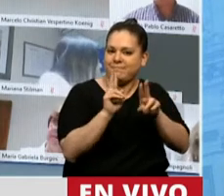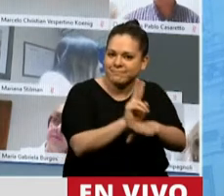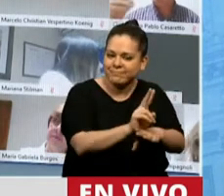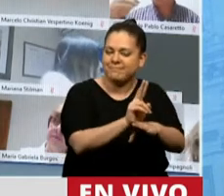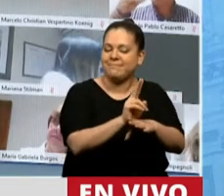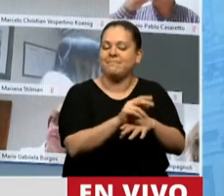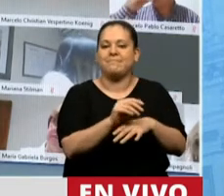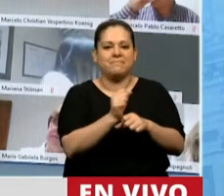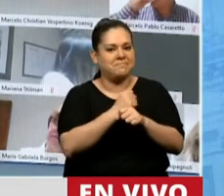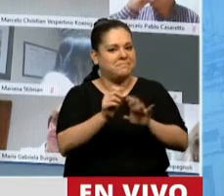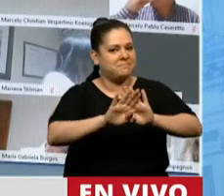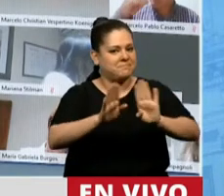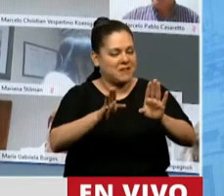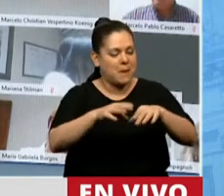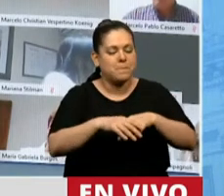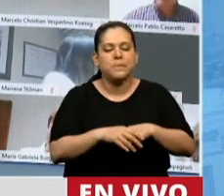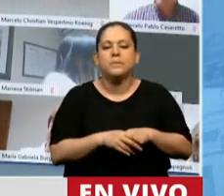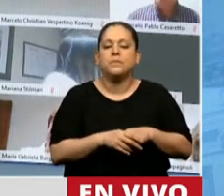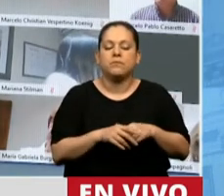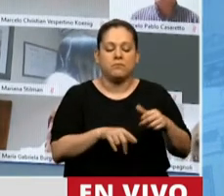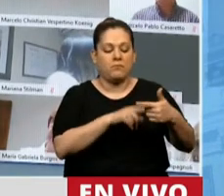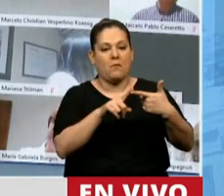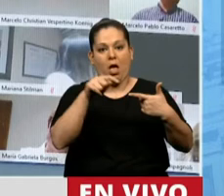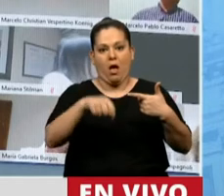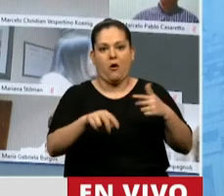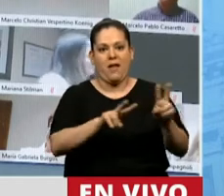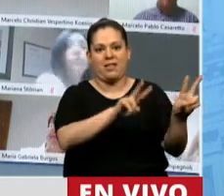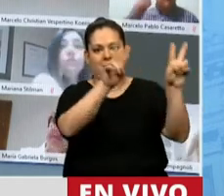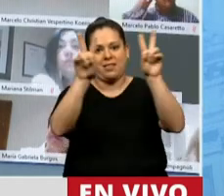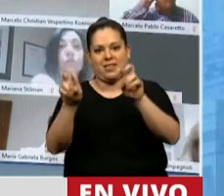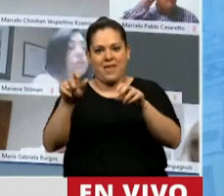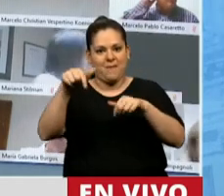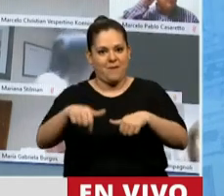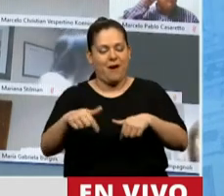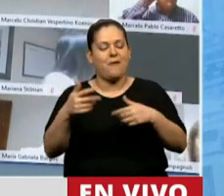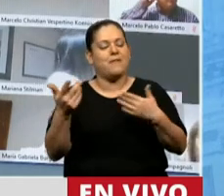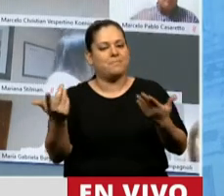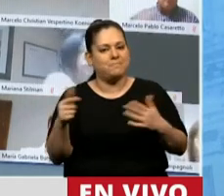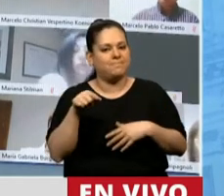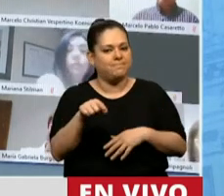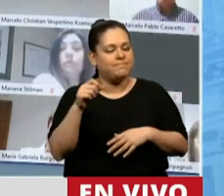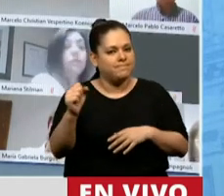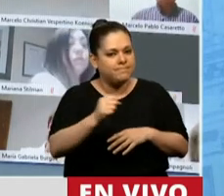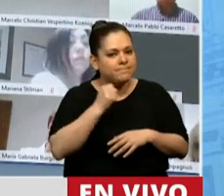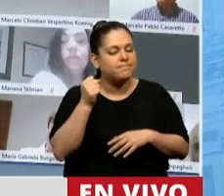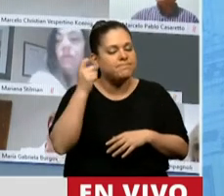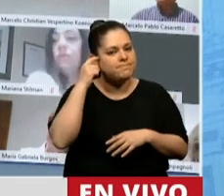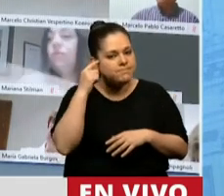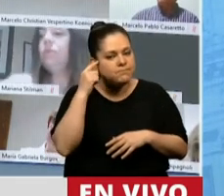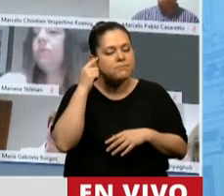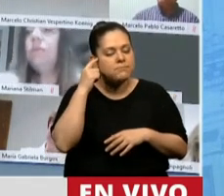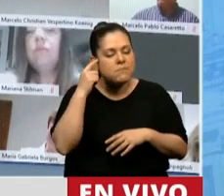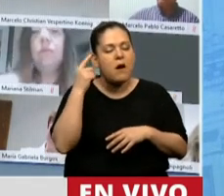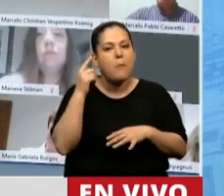Y este punto también debía ser un punto que entiendo debe ser